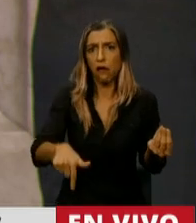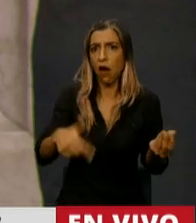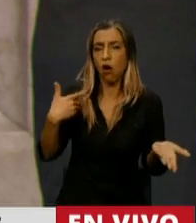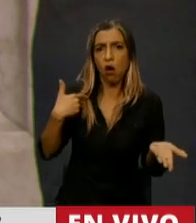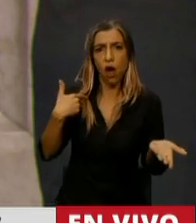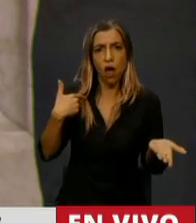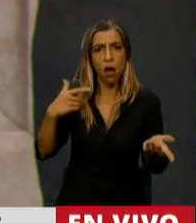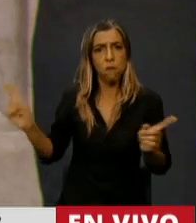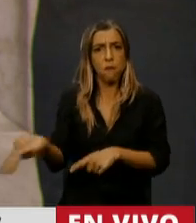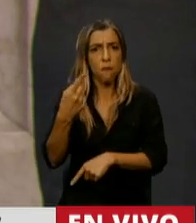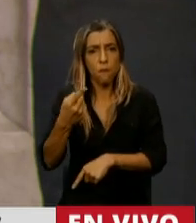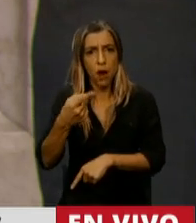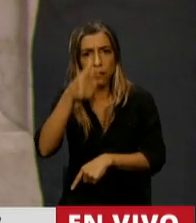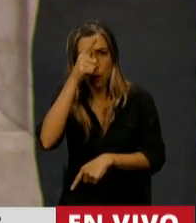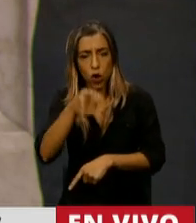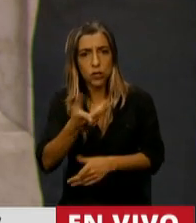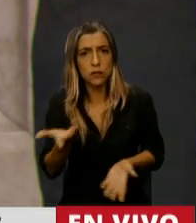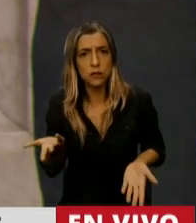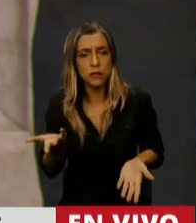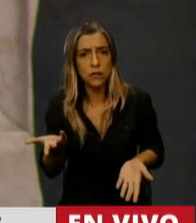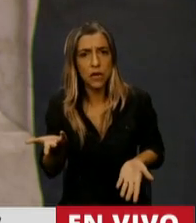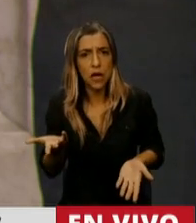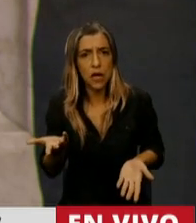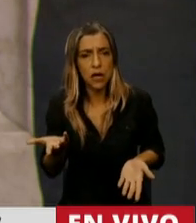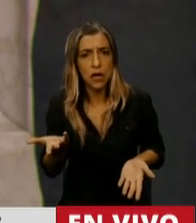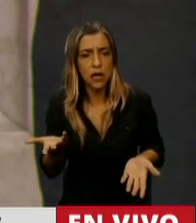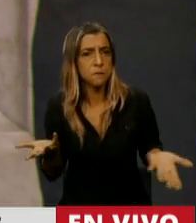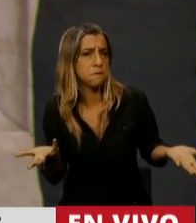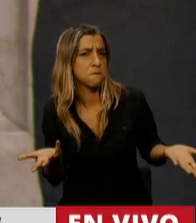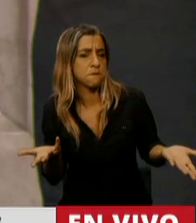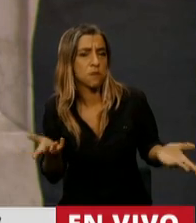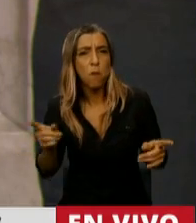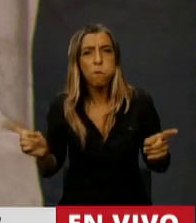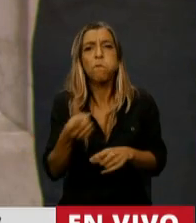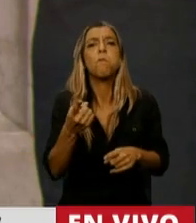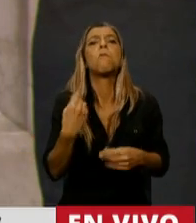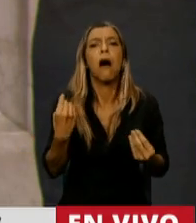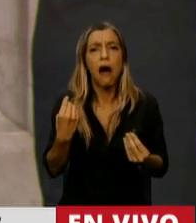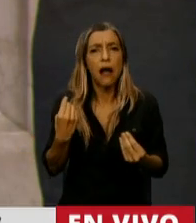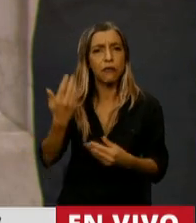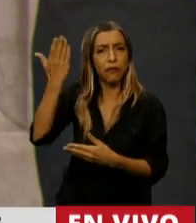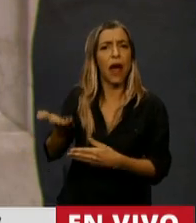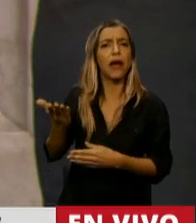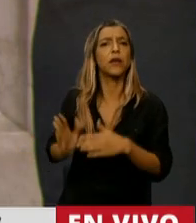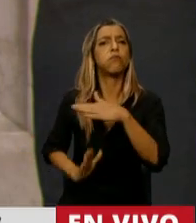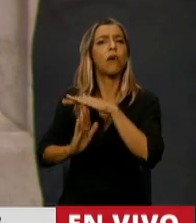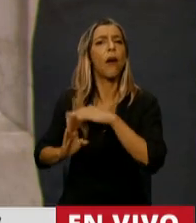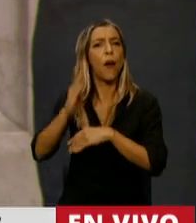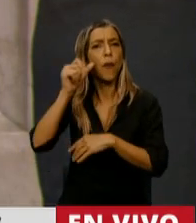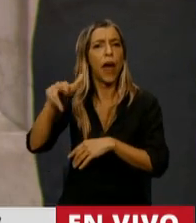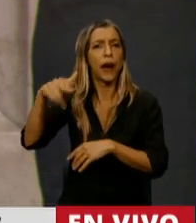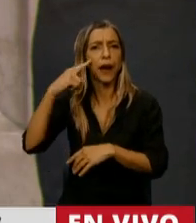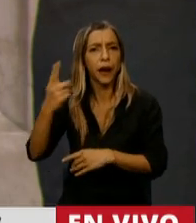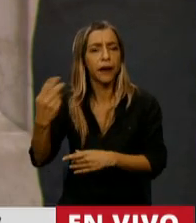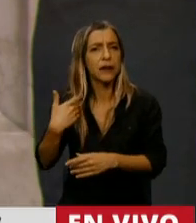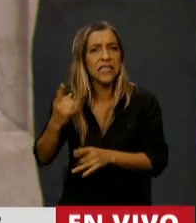hace es mandar a la policía de Berni, la policía de un Berni que se la pasa permanentemente